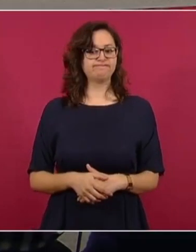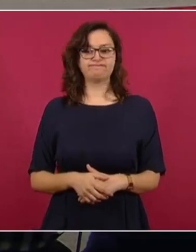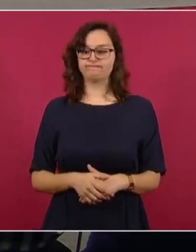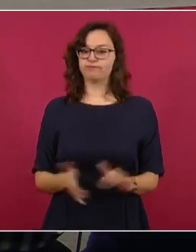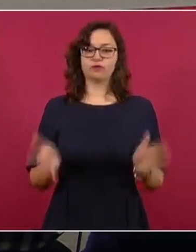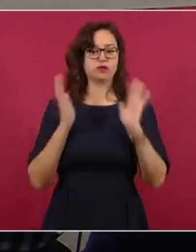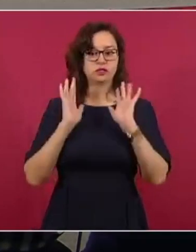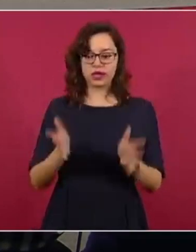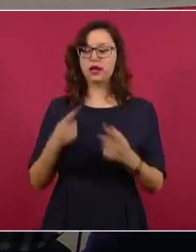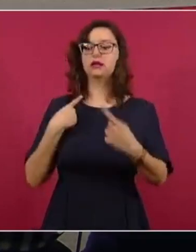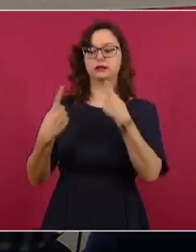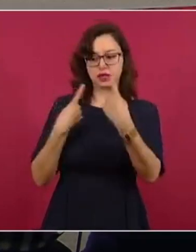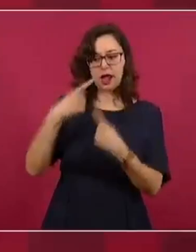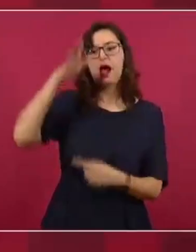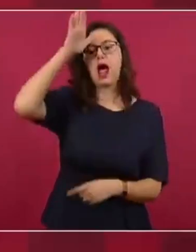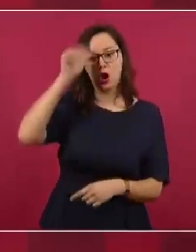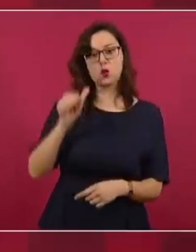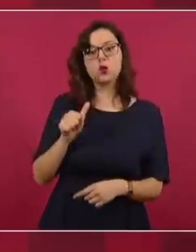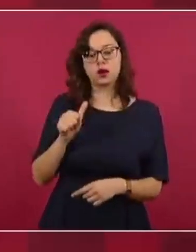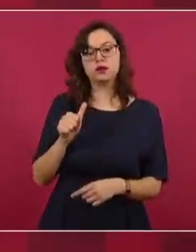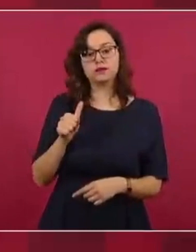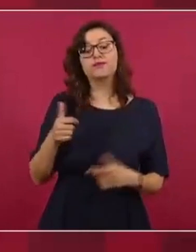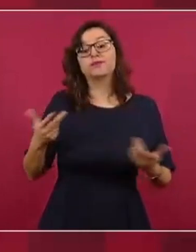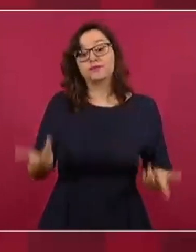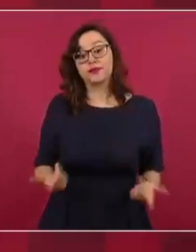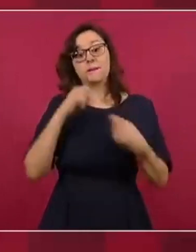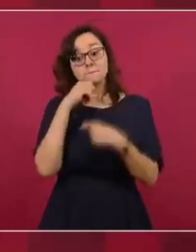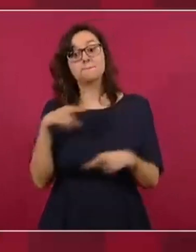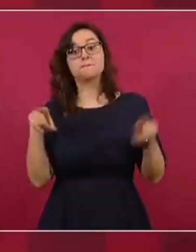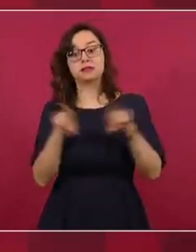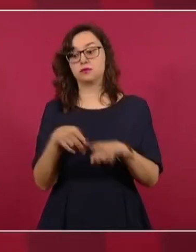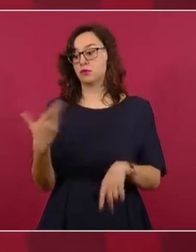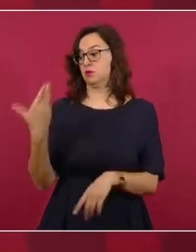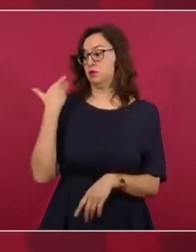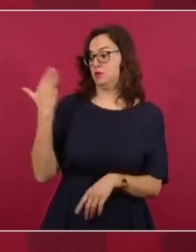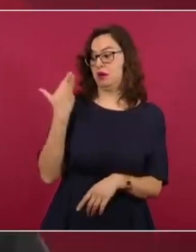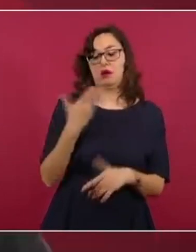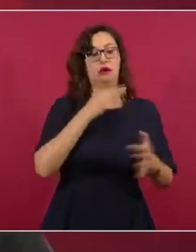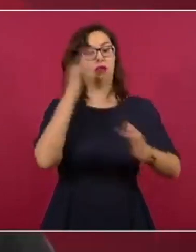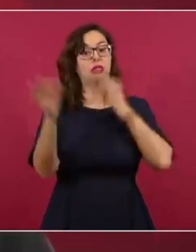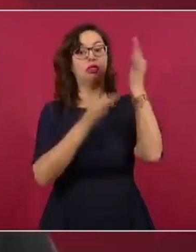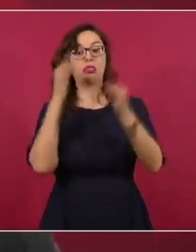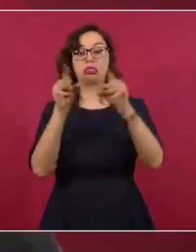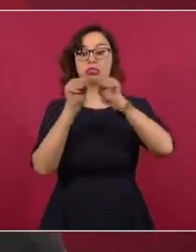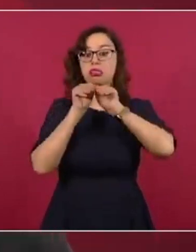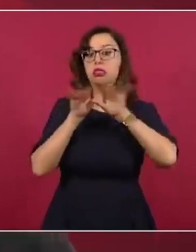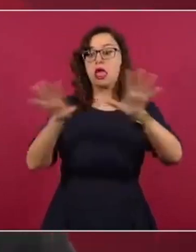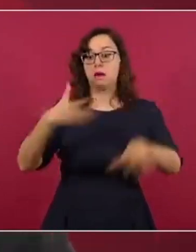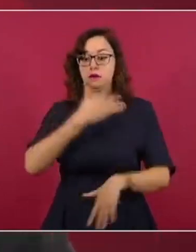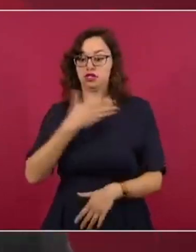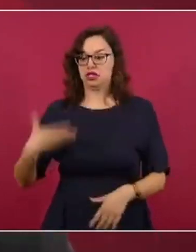Se reconoció que era falsa la nota que andaba circulando de un supuesto decreto